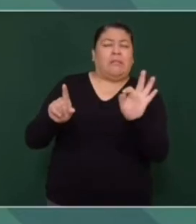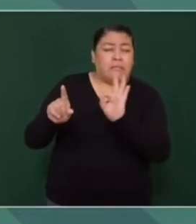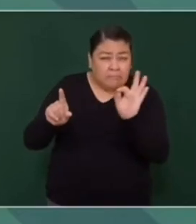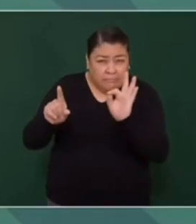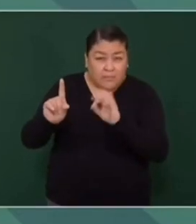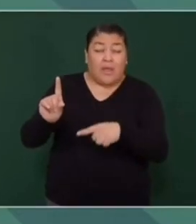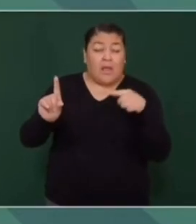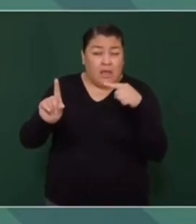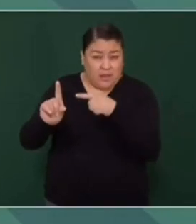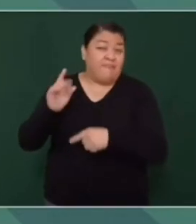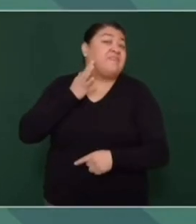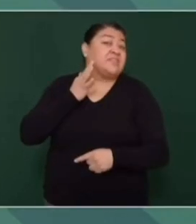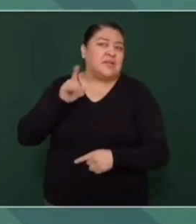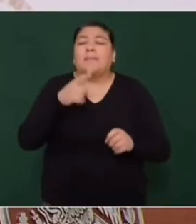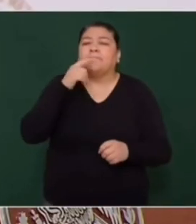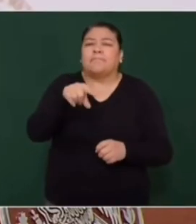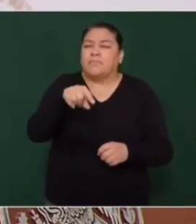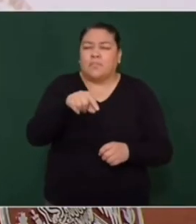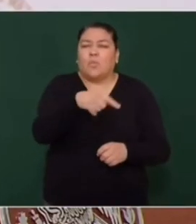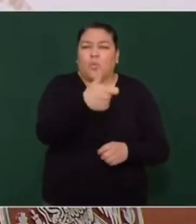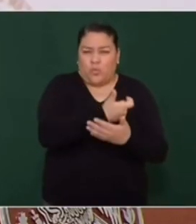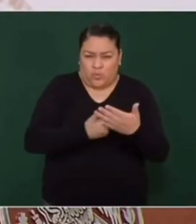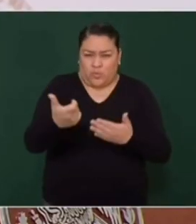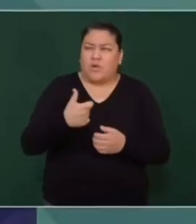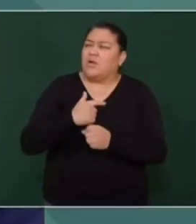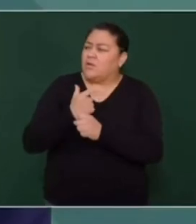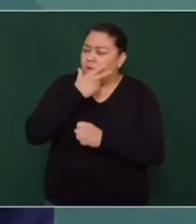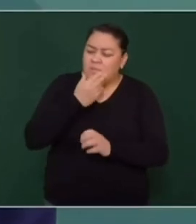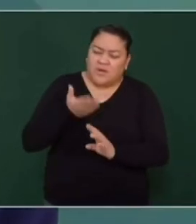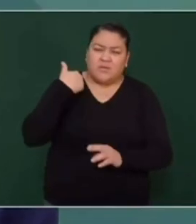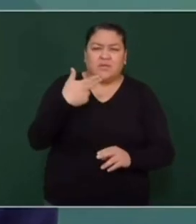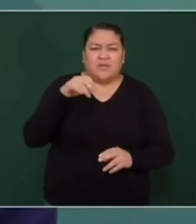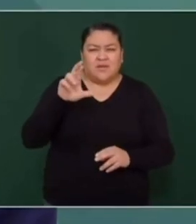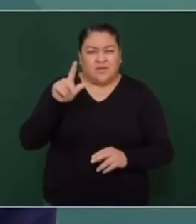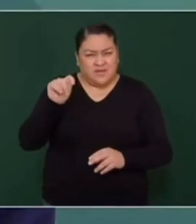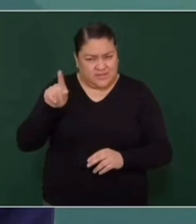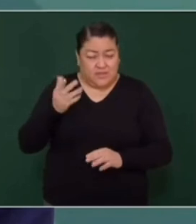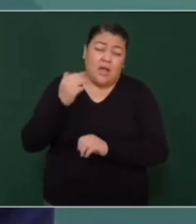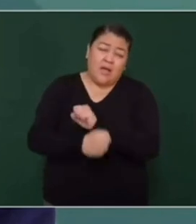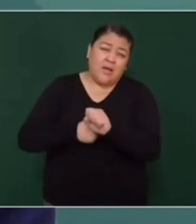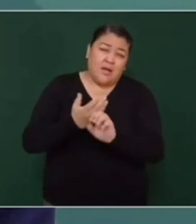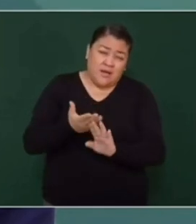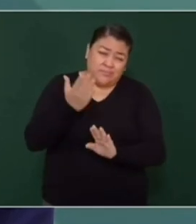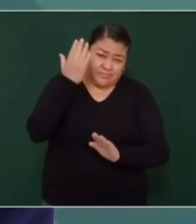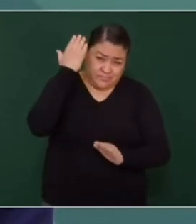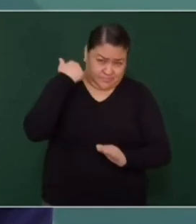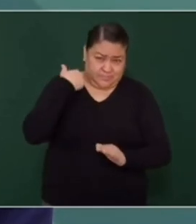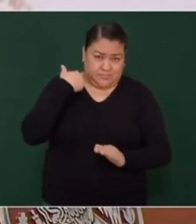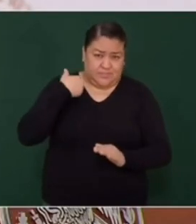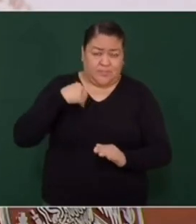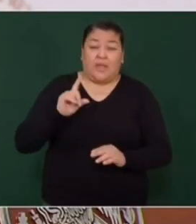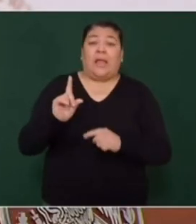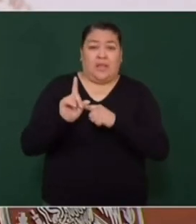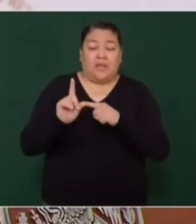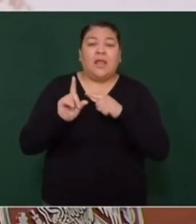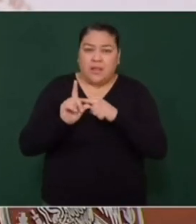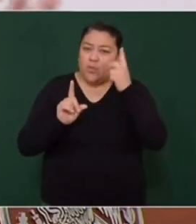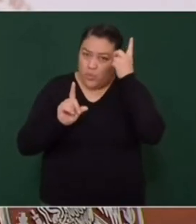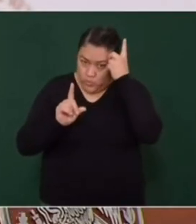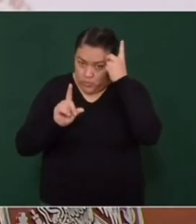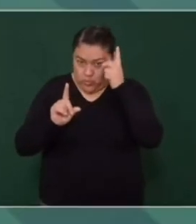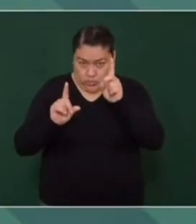de que hay actos de corrupción. El licenciado Hertz desde hace mucho tiempo es dueño,